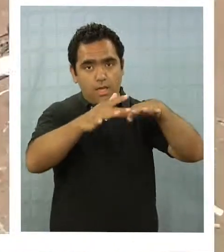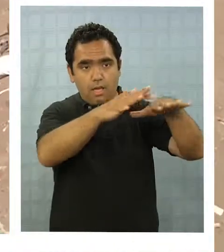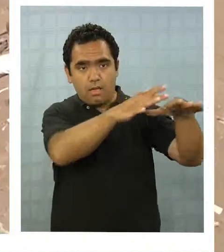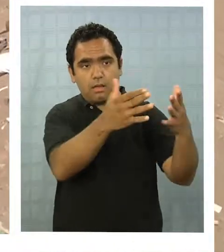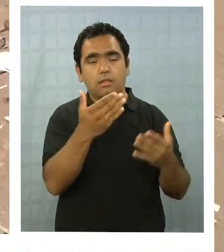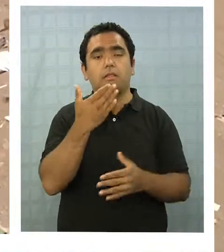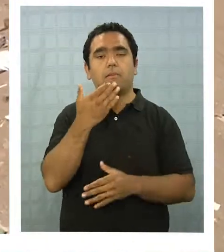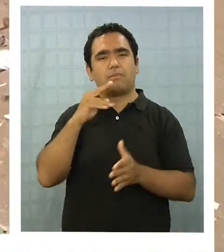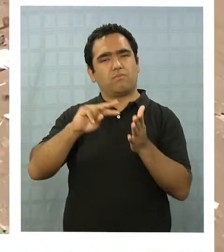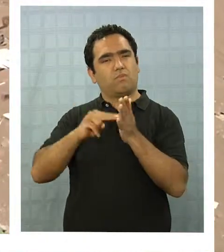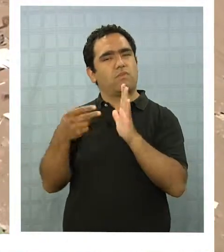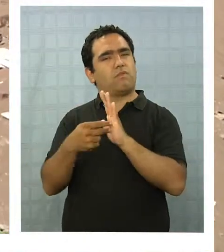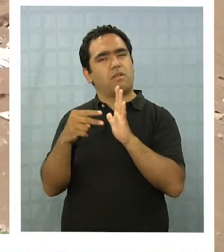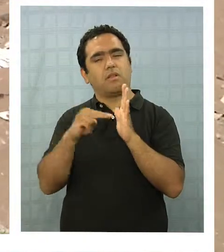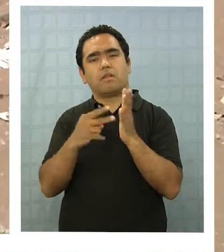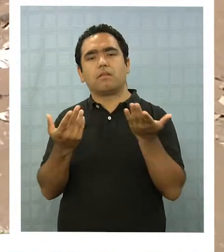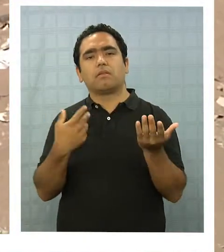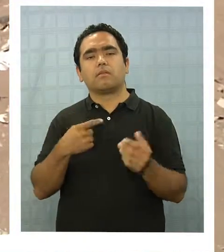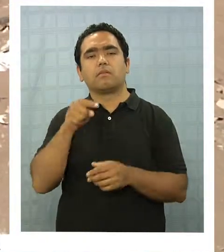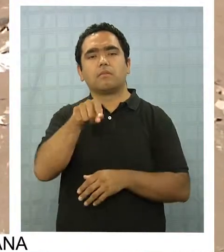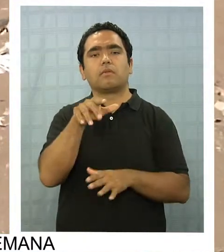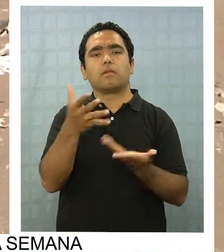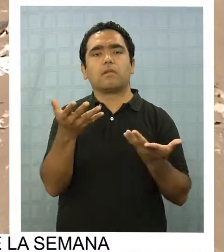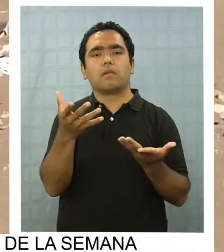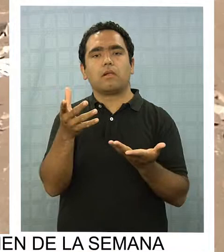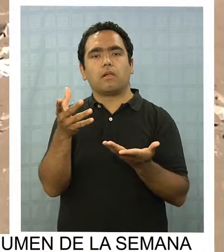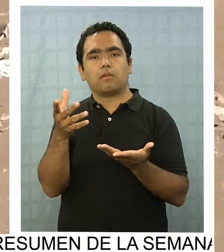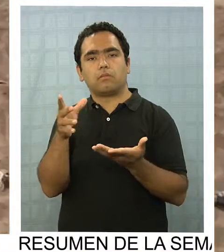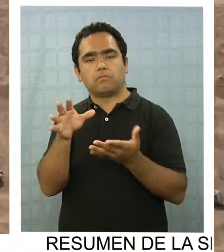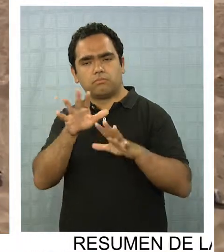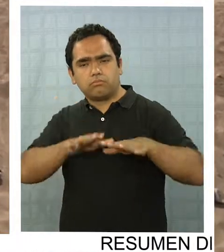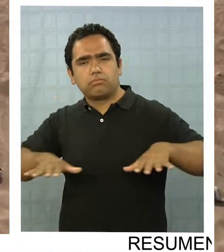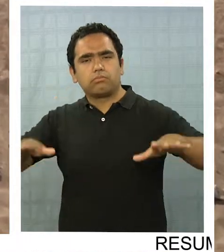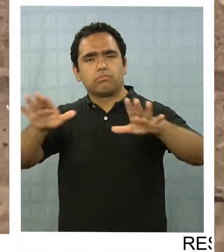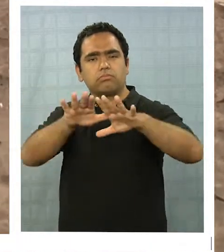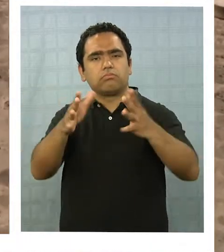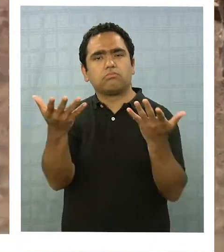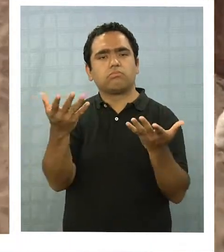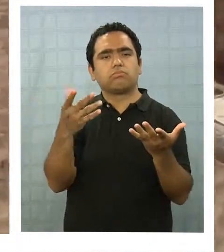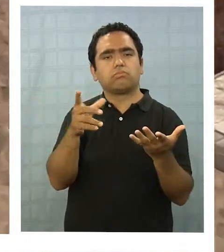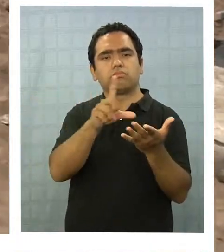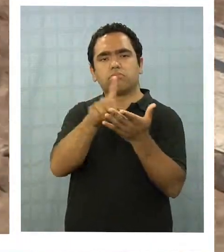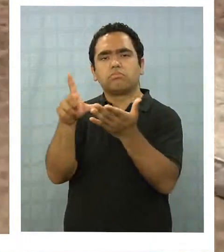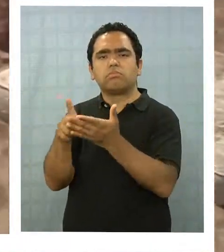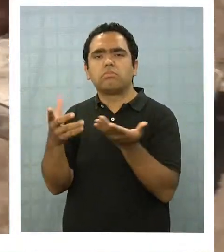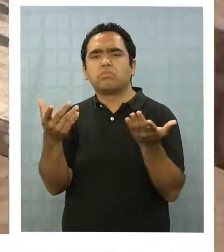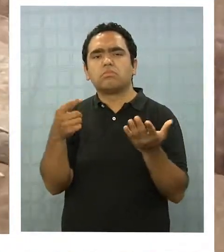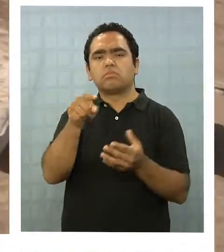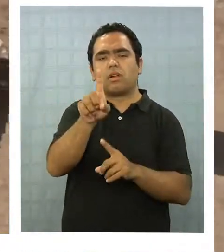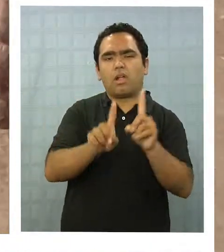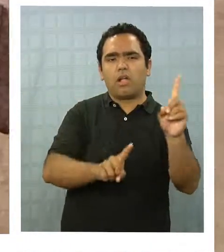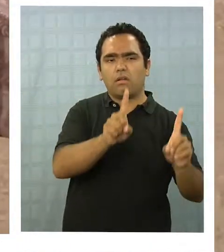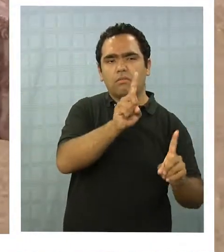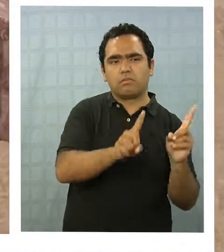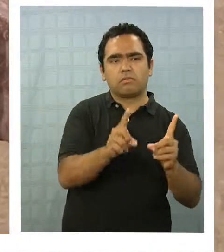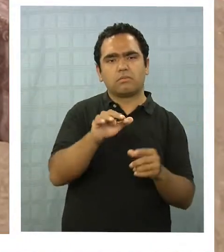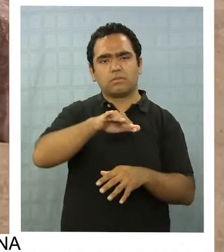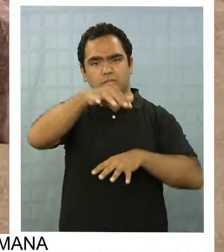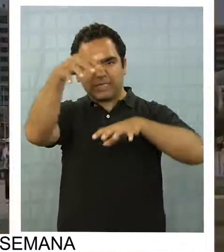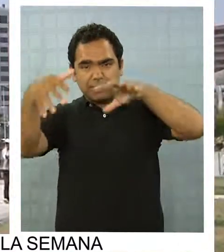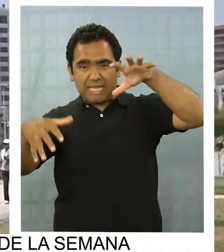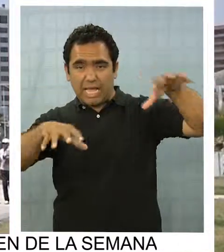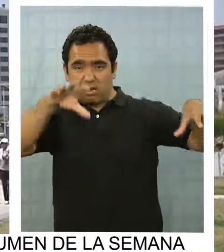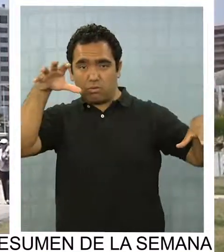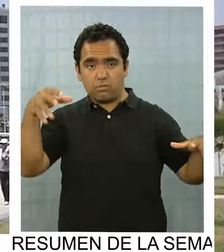tenemos un problema grande con lo que son los sectores periféricos que dan hacia el borde cerro de la